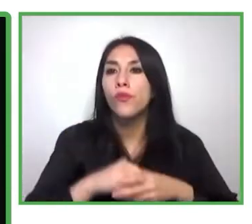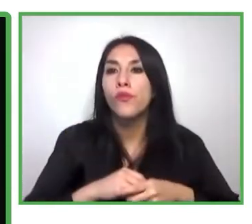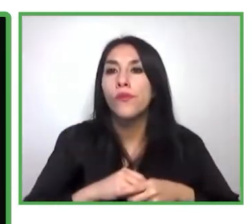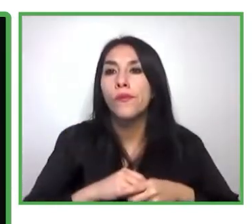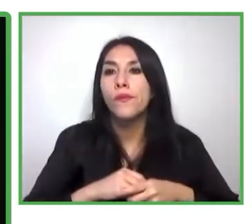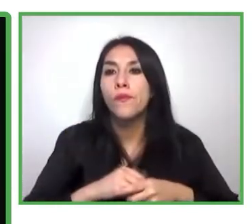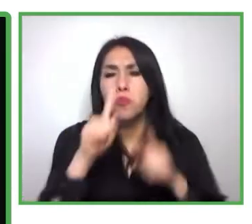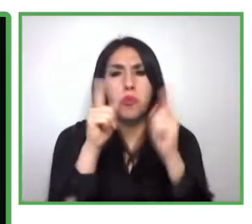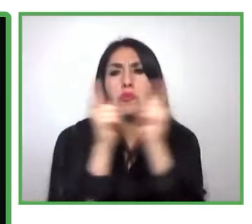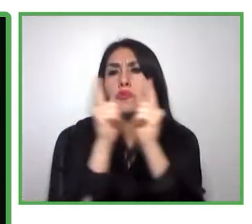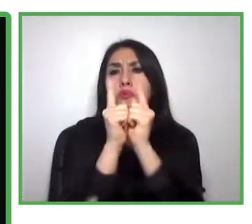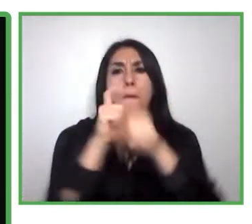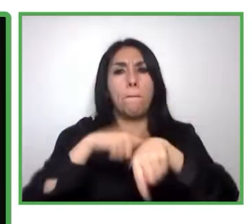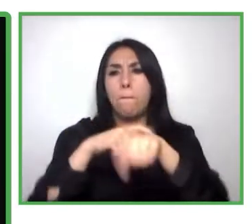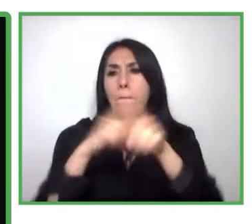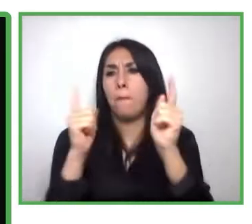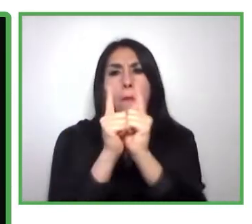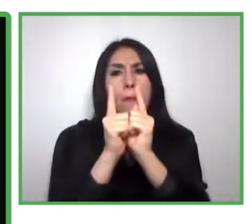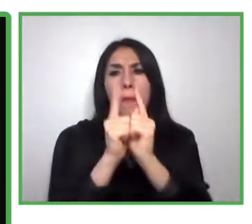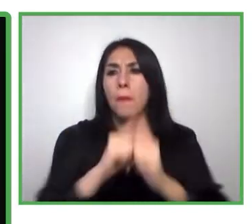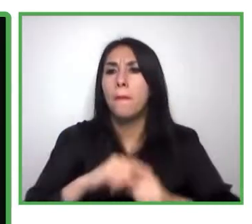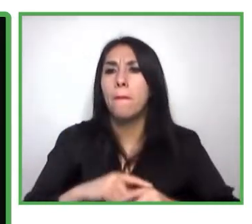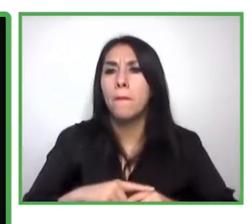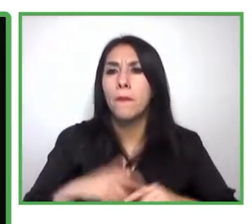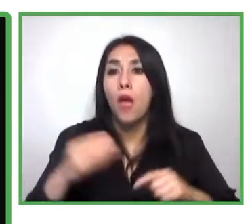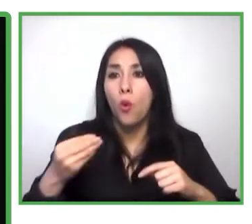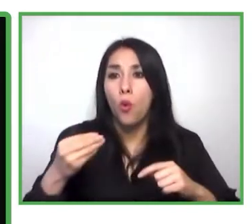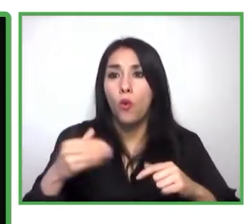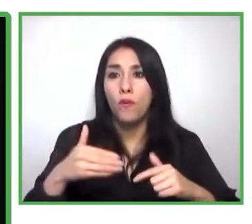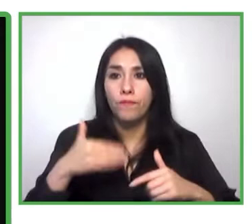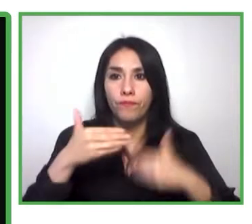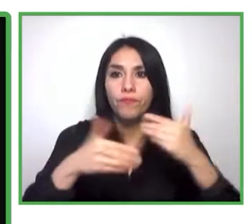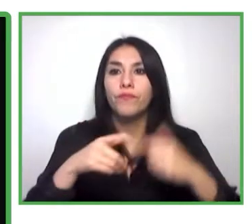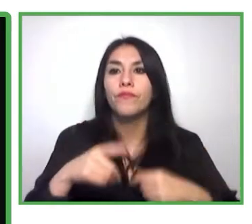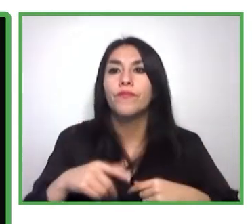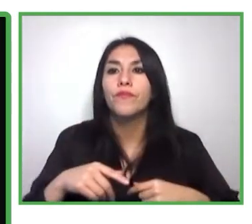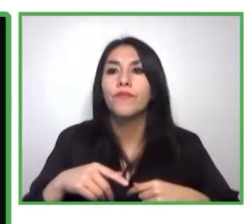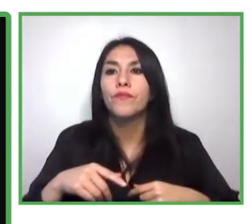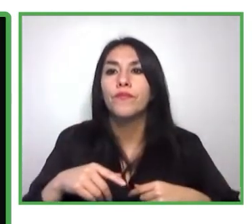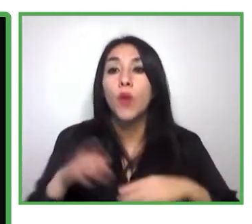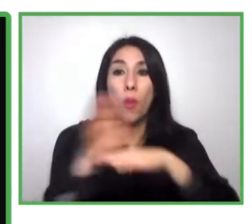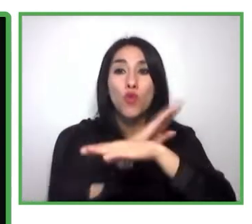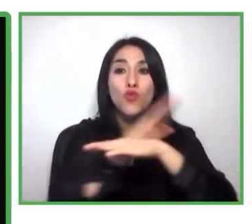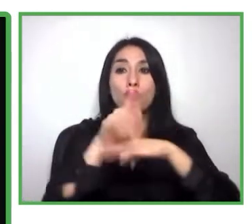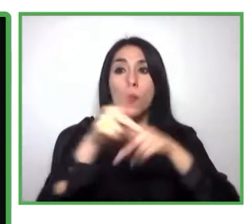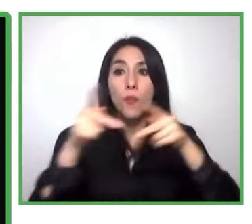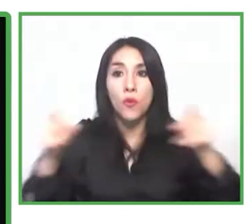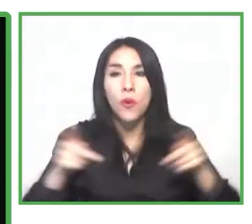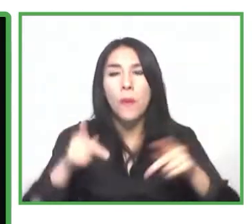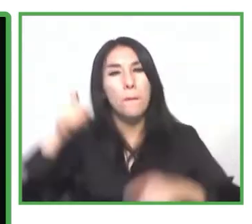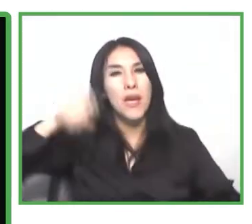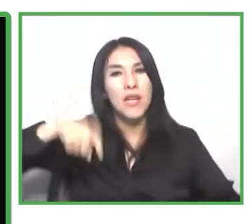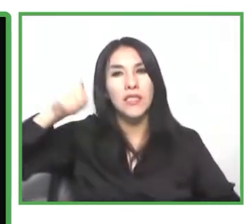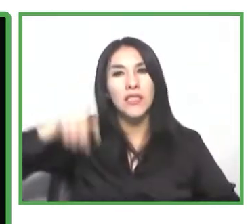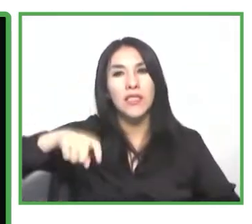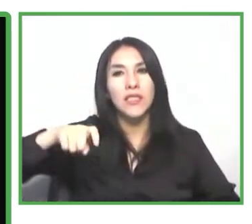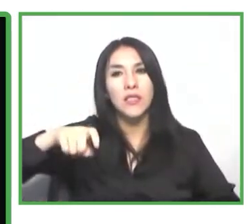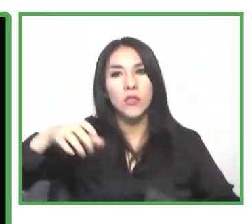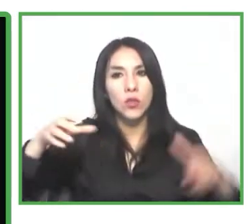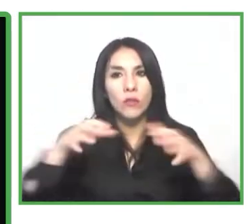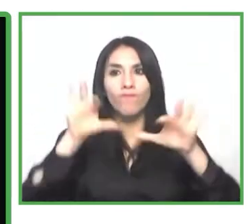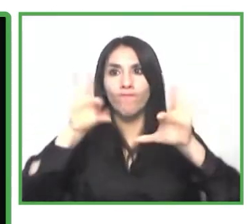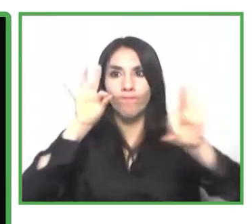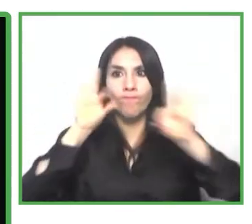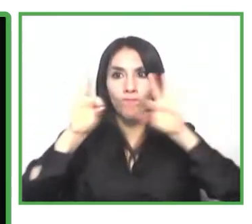requeridas por un mercado global que demanda talento, y de esta forma poder potenciar la empleabilidad de los